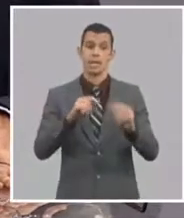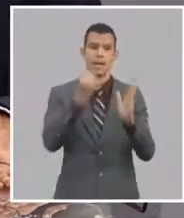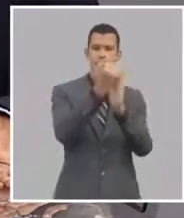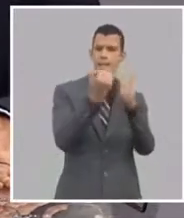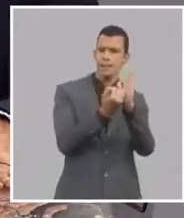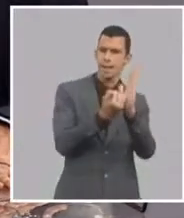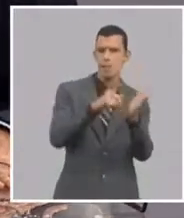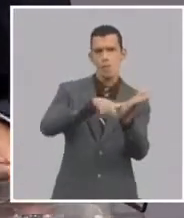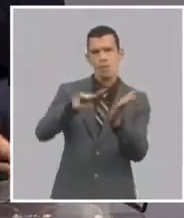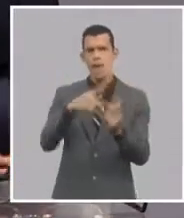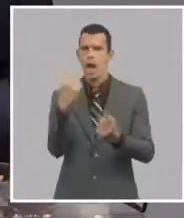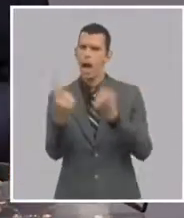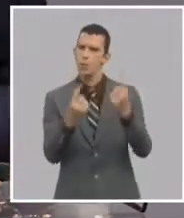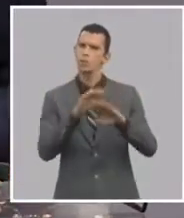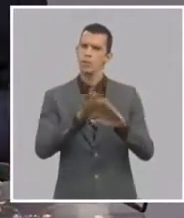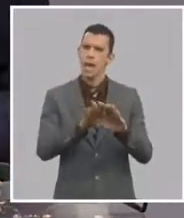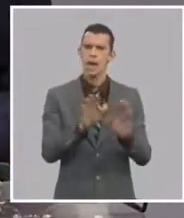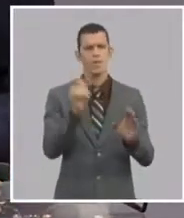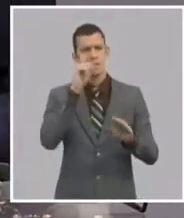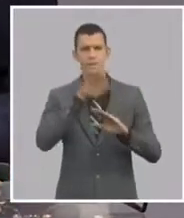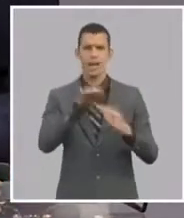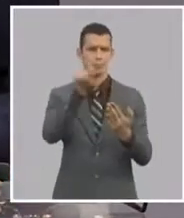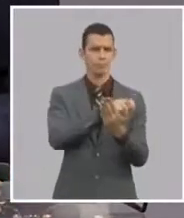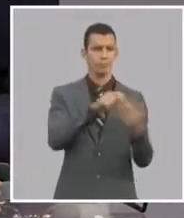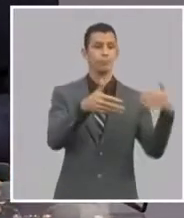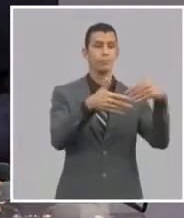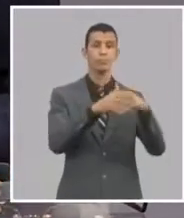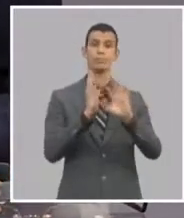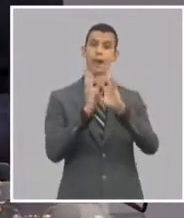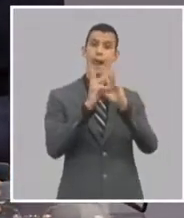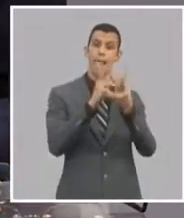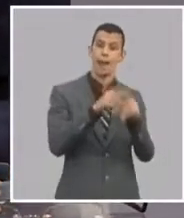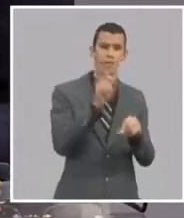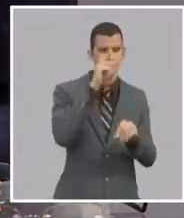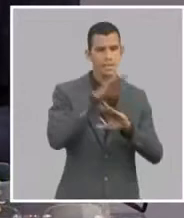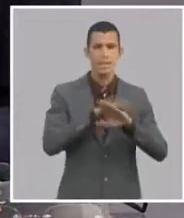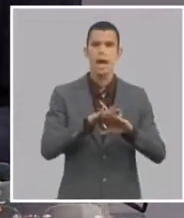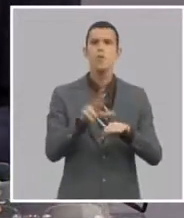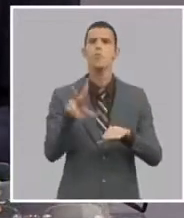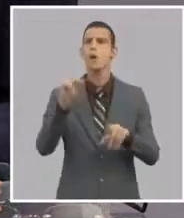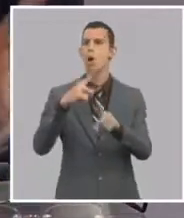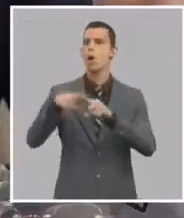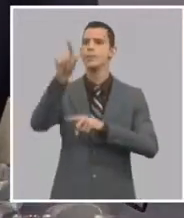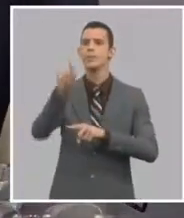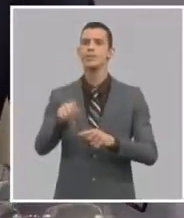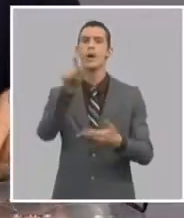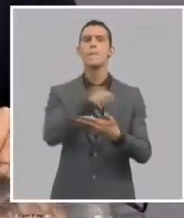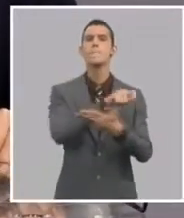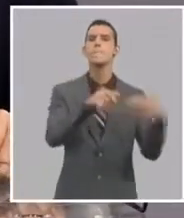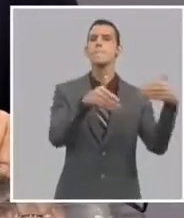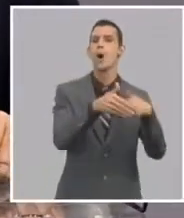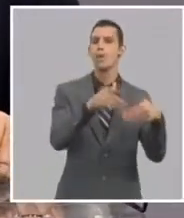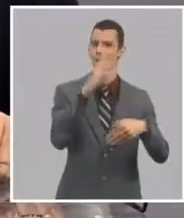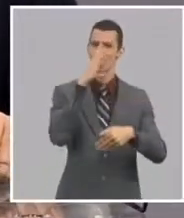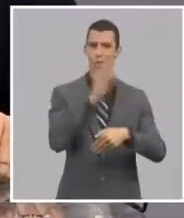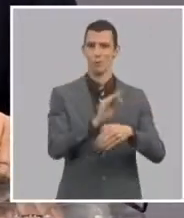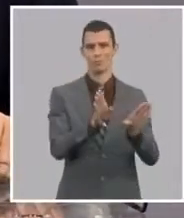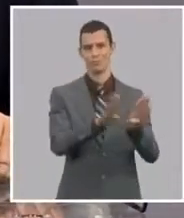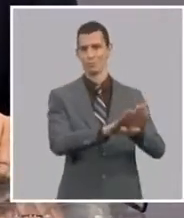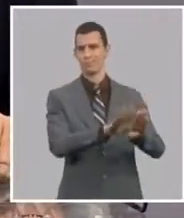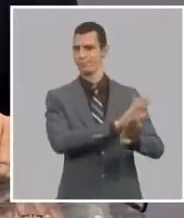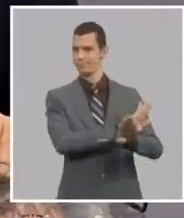de los 10 que no estaban. Eso es importante. ¿Por qué? Porque en Estados Unidos, Oliver mencionó un tema.